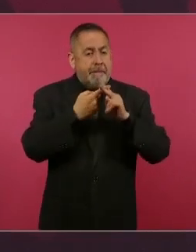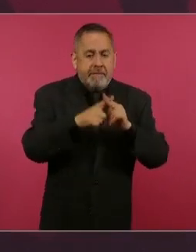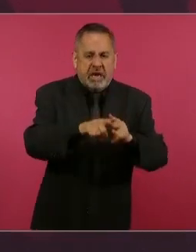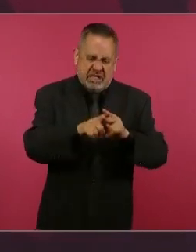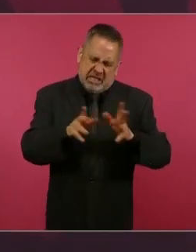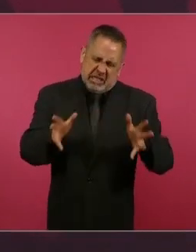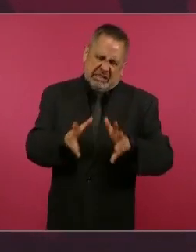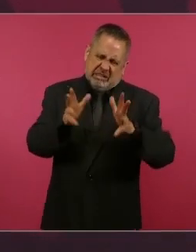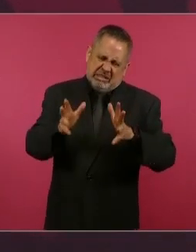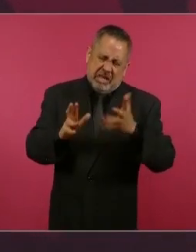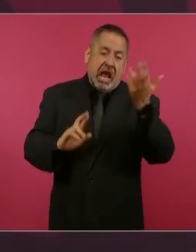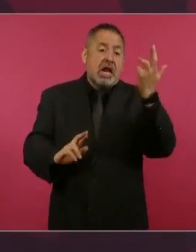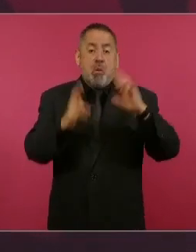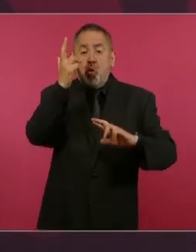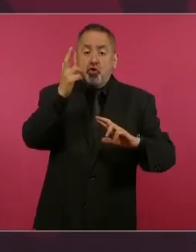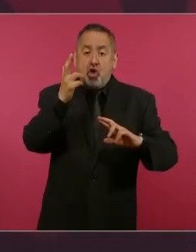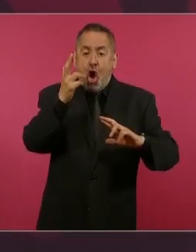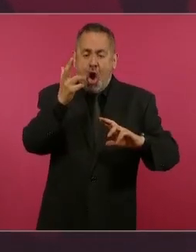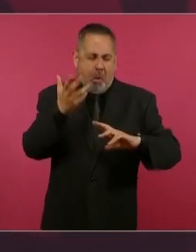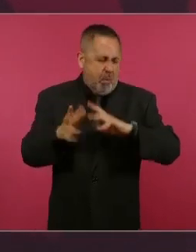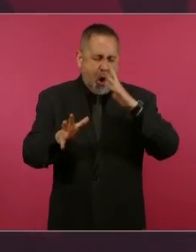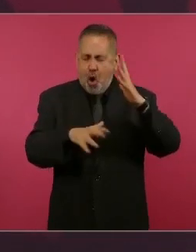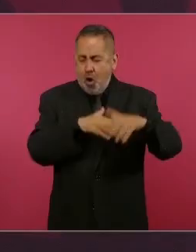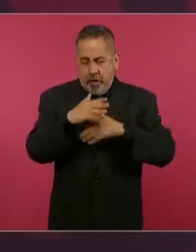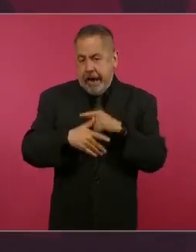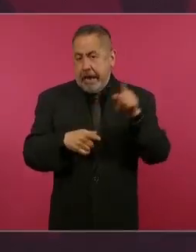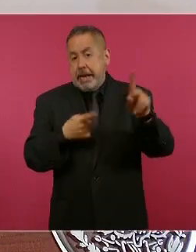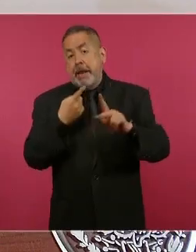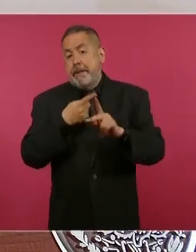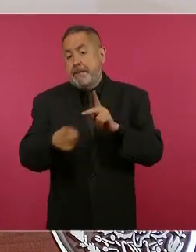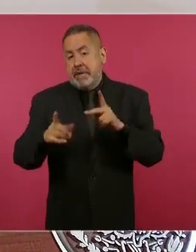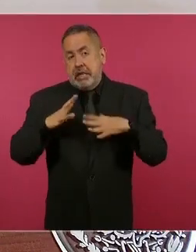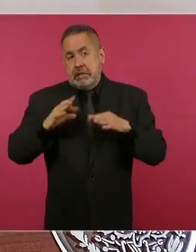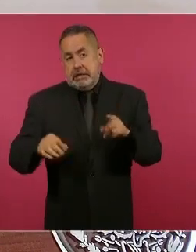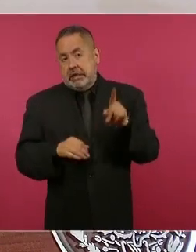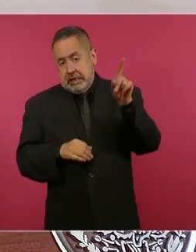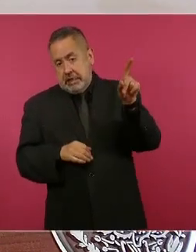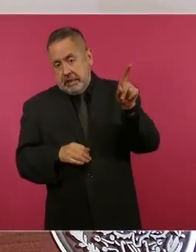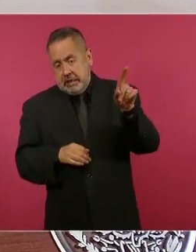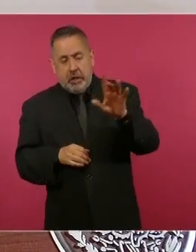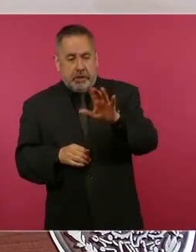impulsan la revolución, bueno,